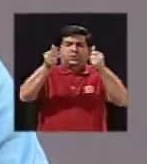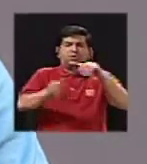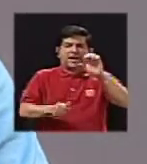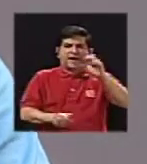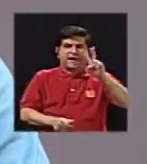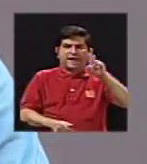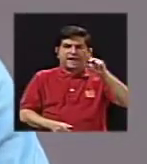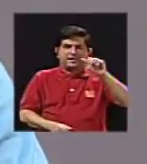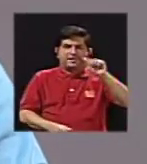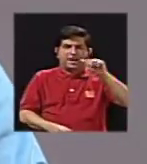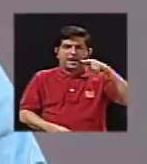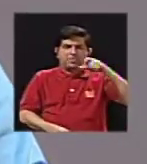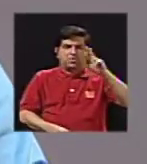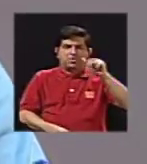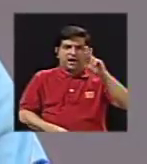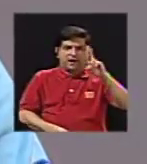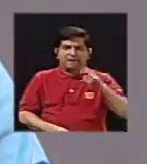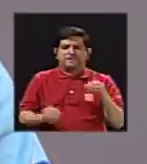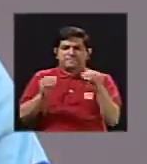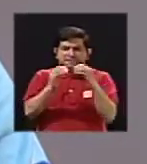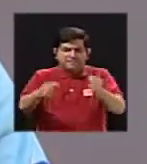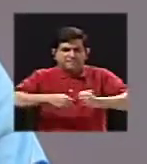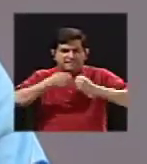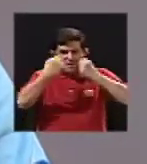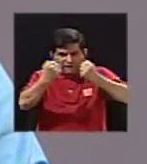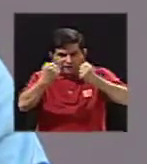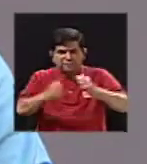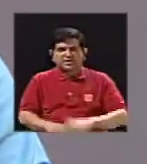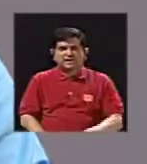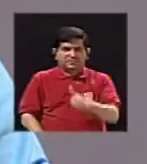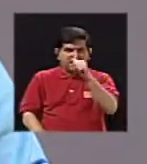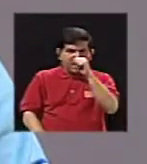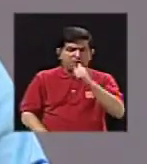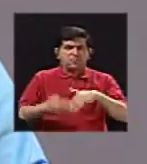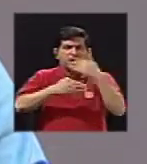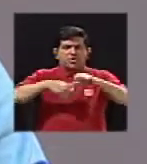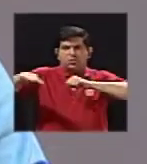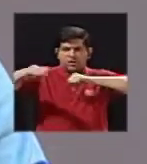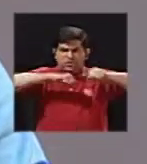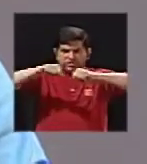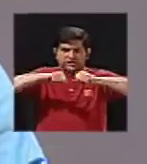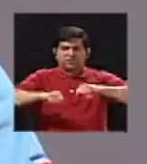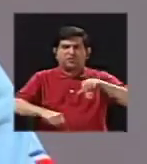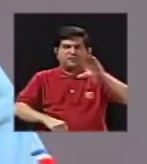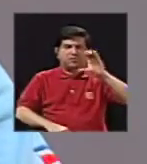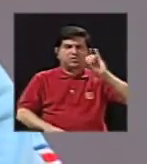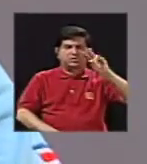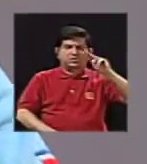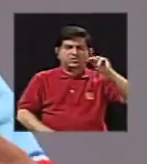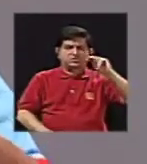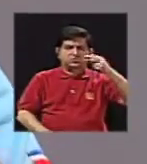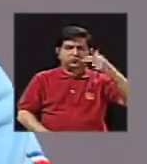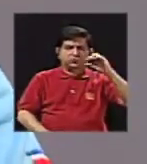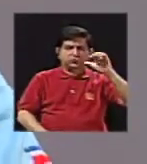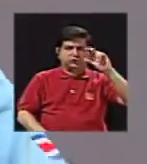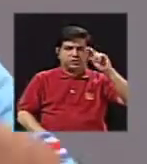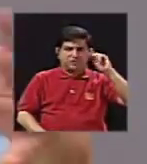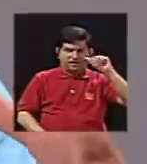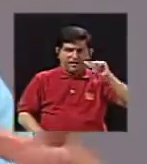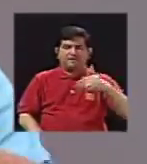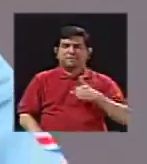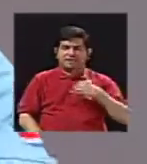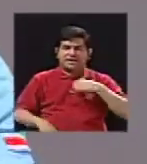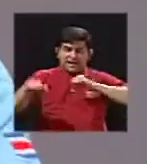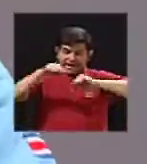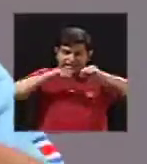inclusive incrementó mayormente cuando ocurrió el terremoto de Sinchona. Pues, imagínense lo que es tener un